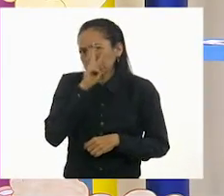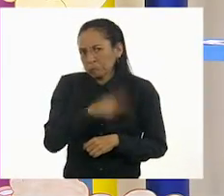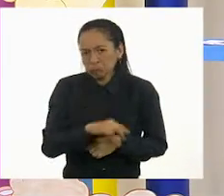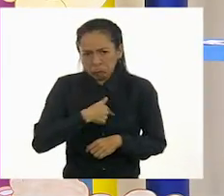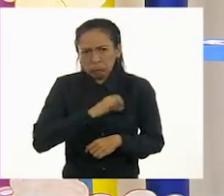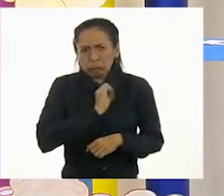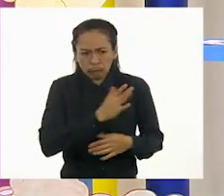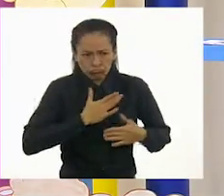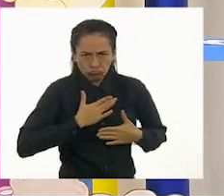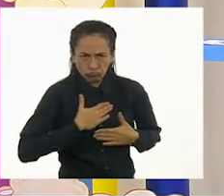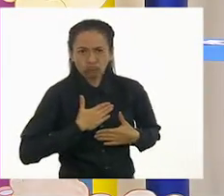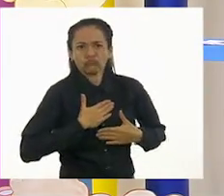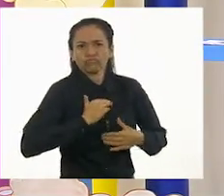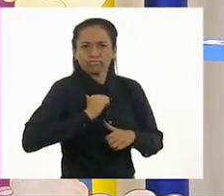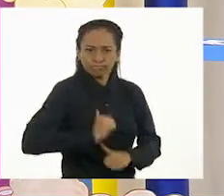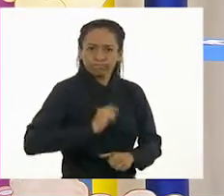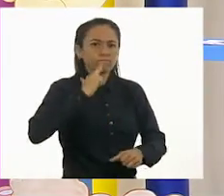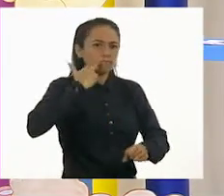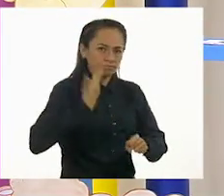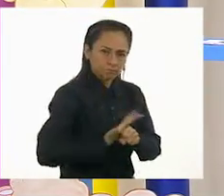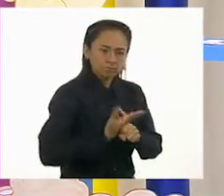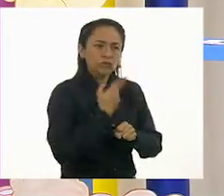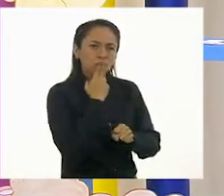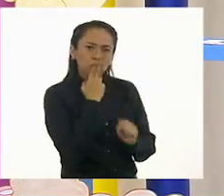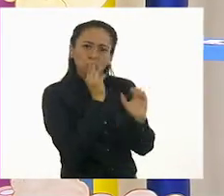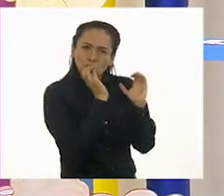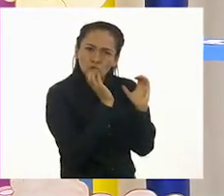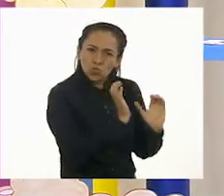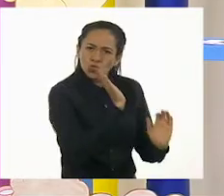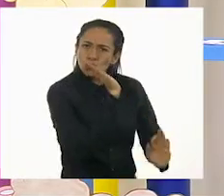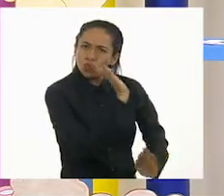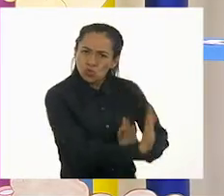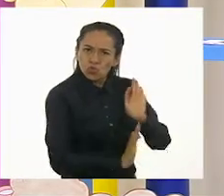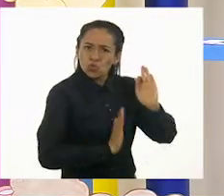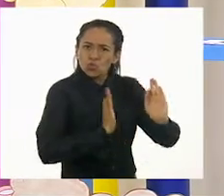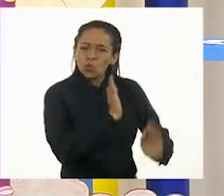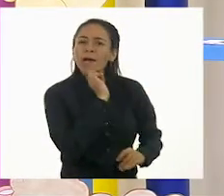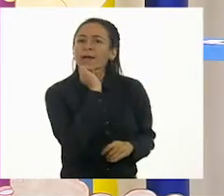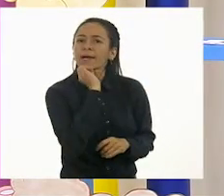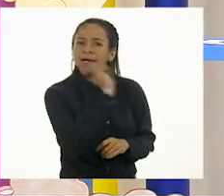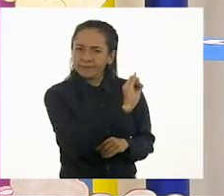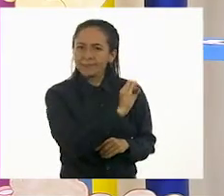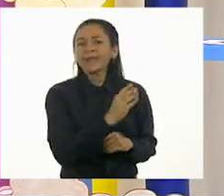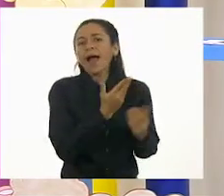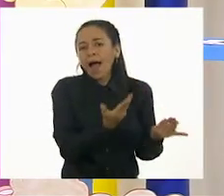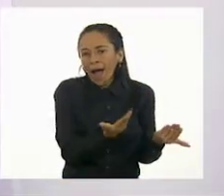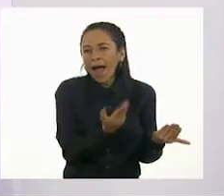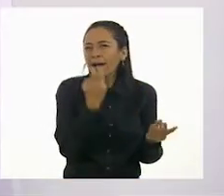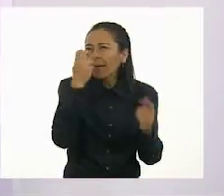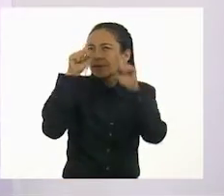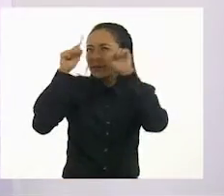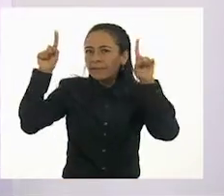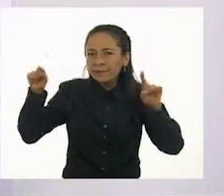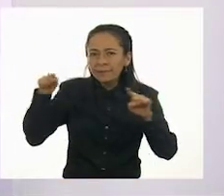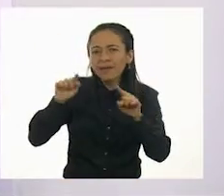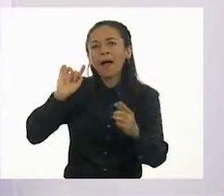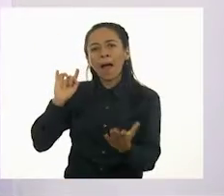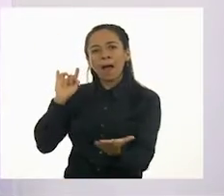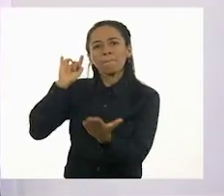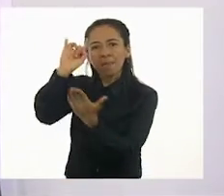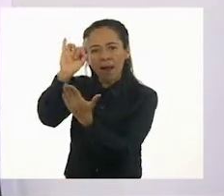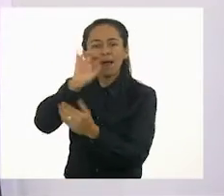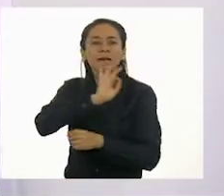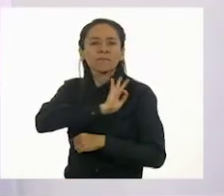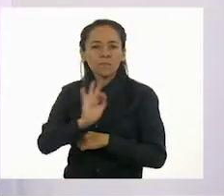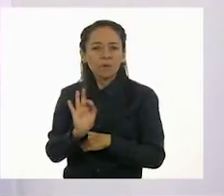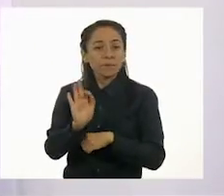responsabilidad? Sí. Por lo tanto, podemos dibujar o pegar a nuestro borreguito ahí. Recuerden que